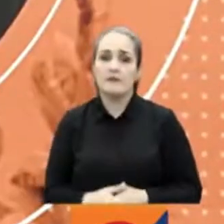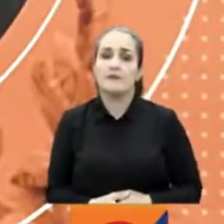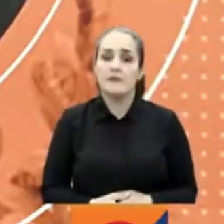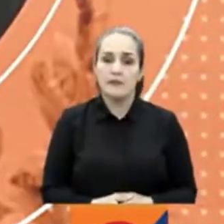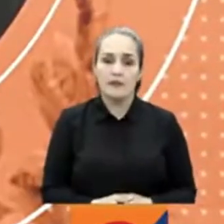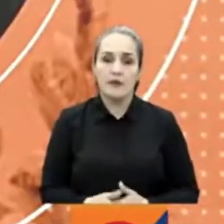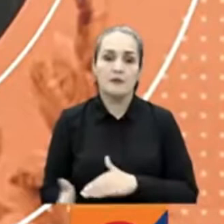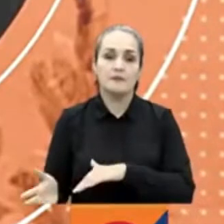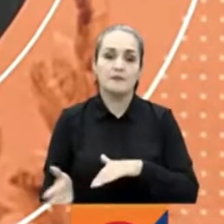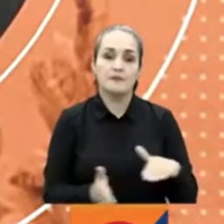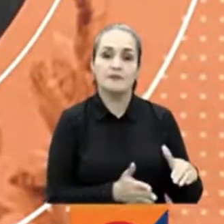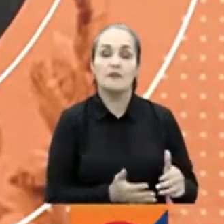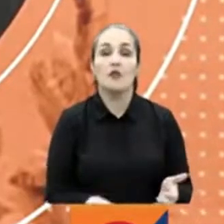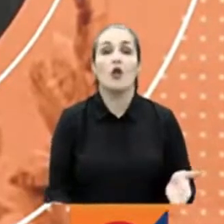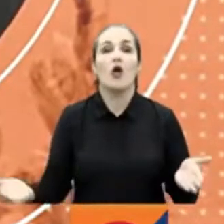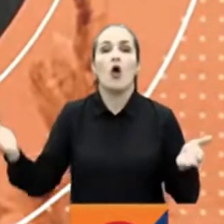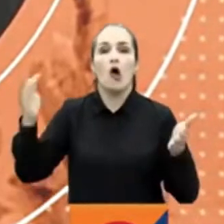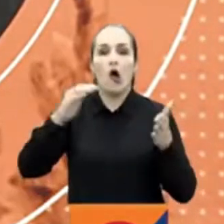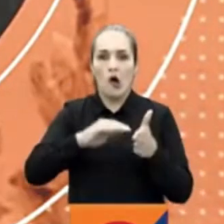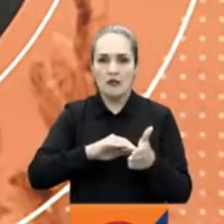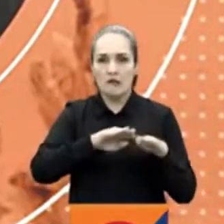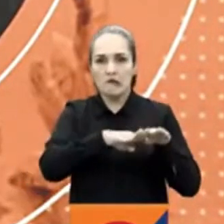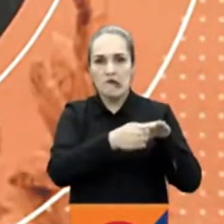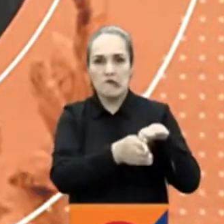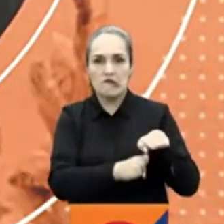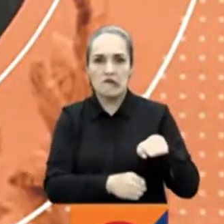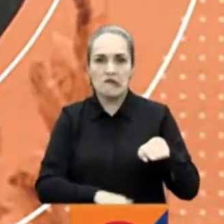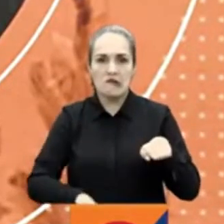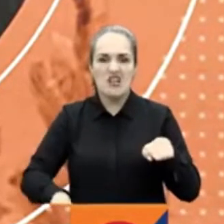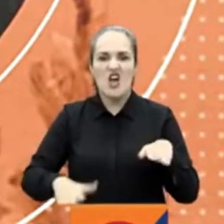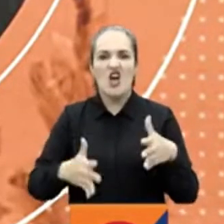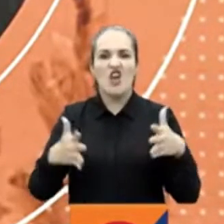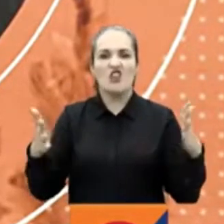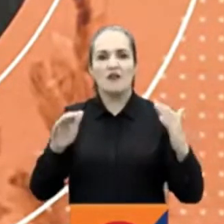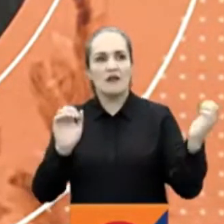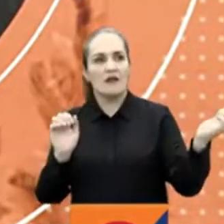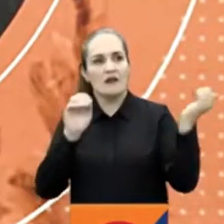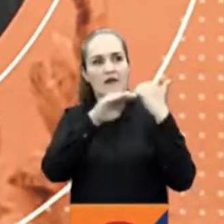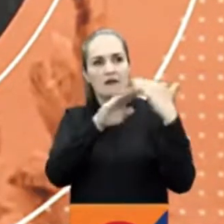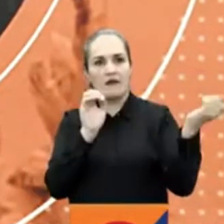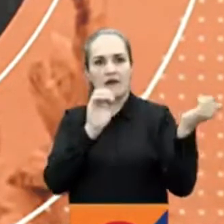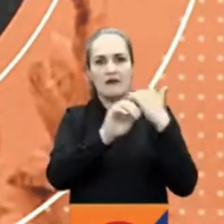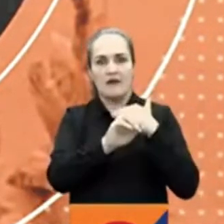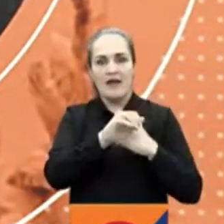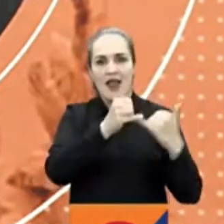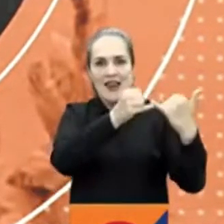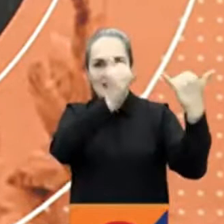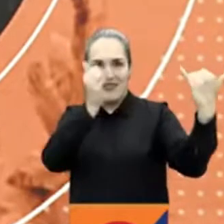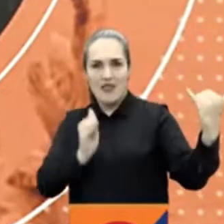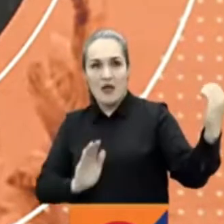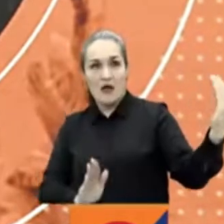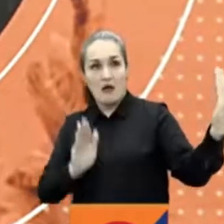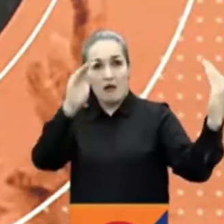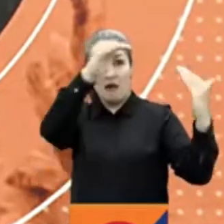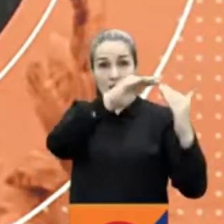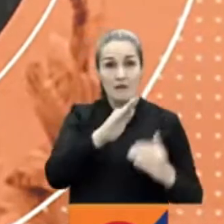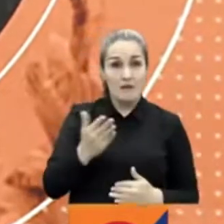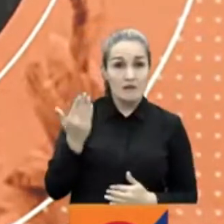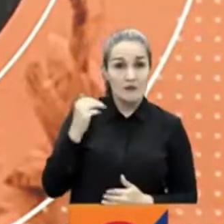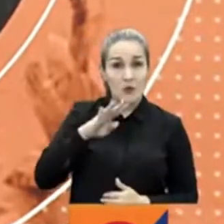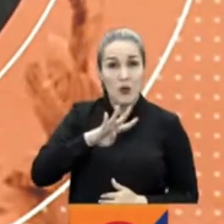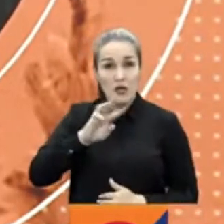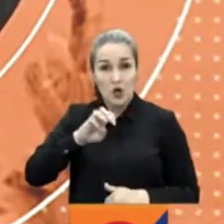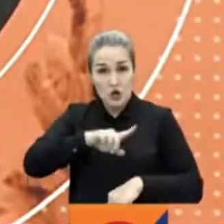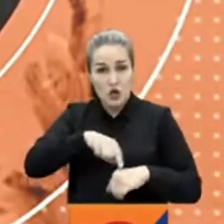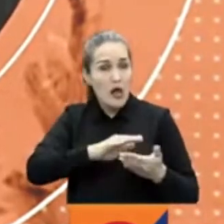Se volvió a hundir el pavimento en el sector curativo de la vía a línea. Este tramo de la carretera fue habilitado hace 48 horas.